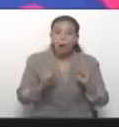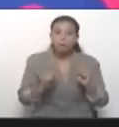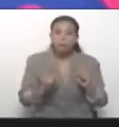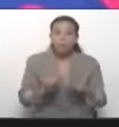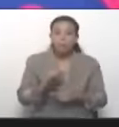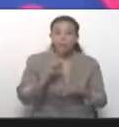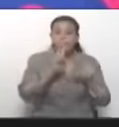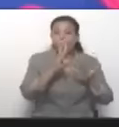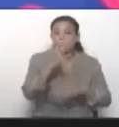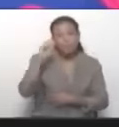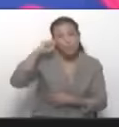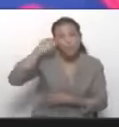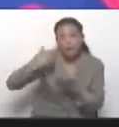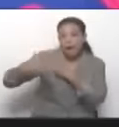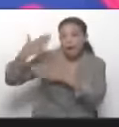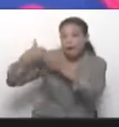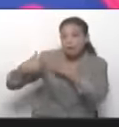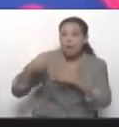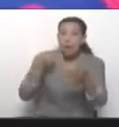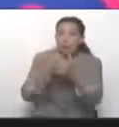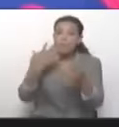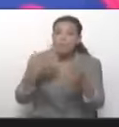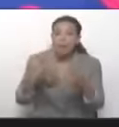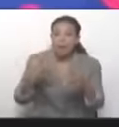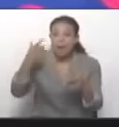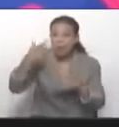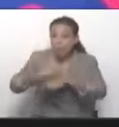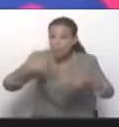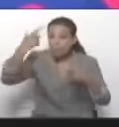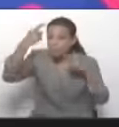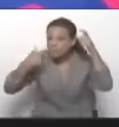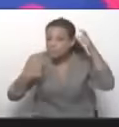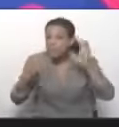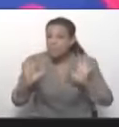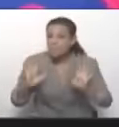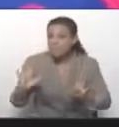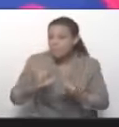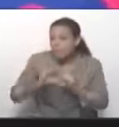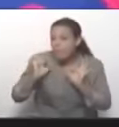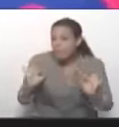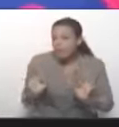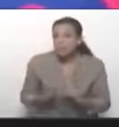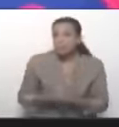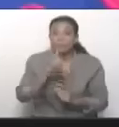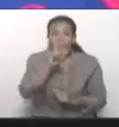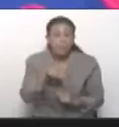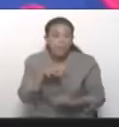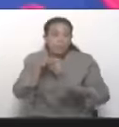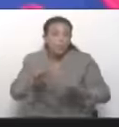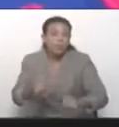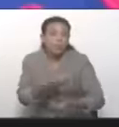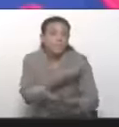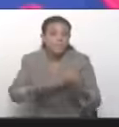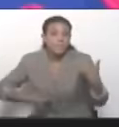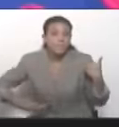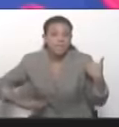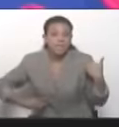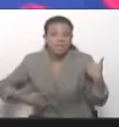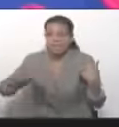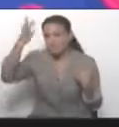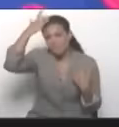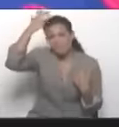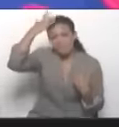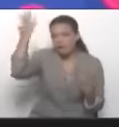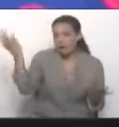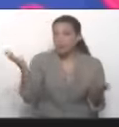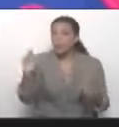47 horas. Parecida a la que pretendió imponer un presidente falso